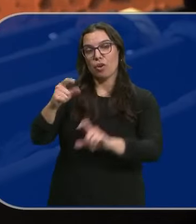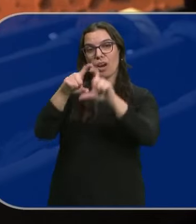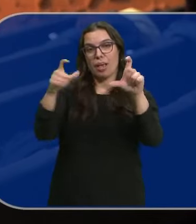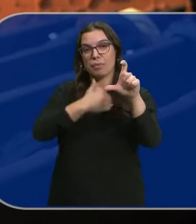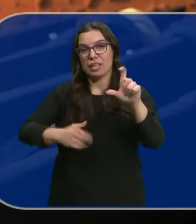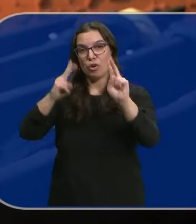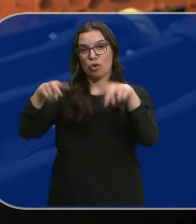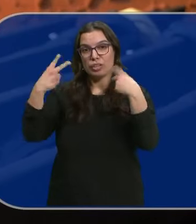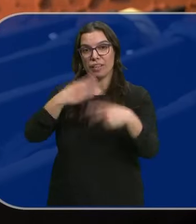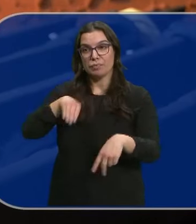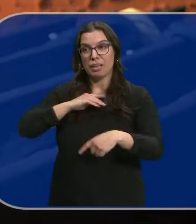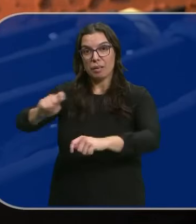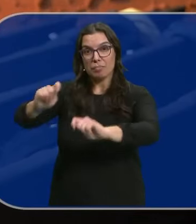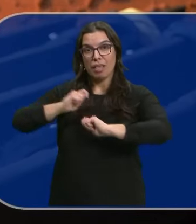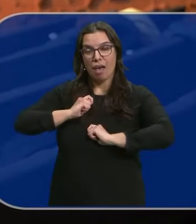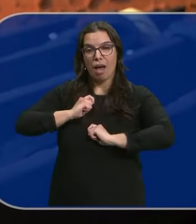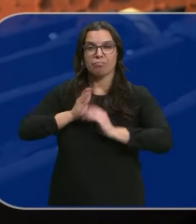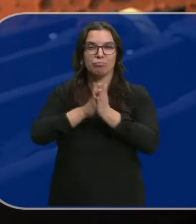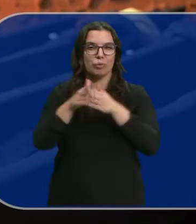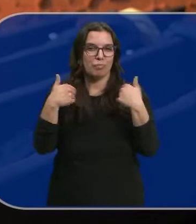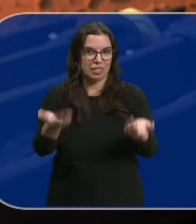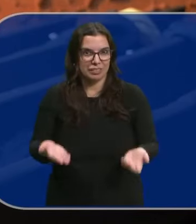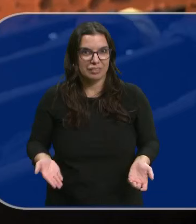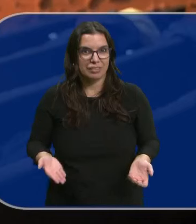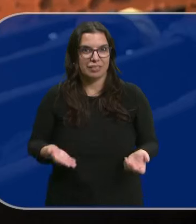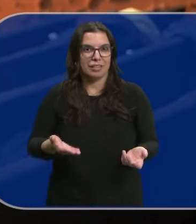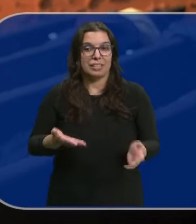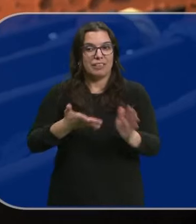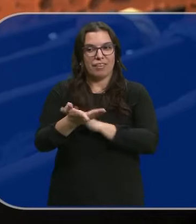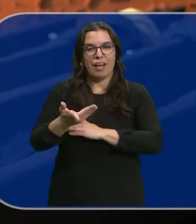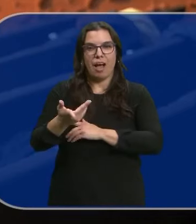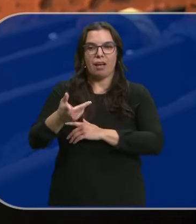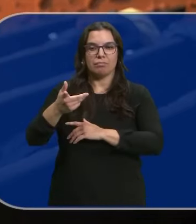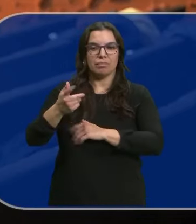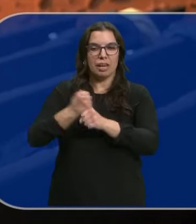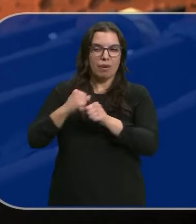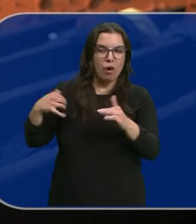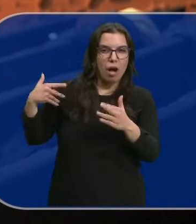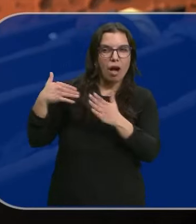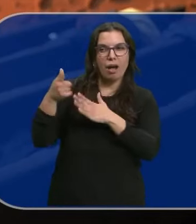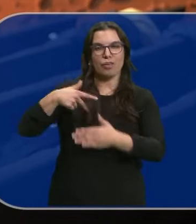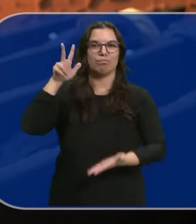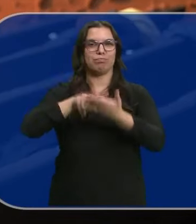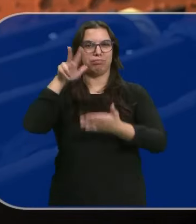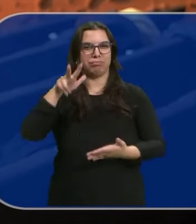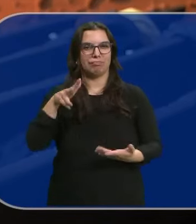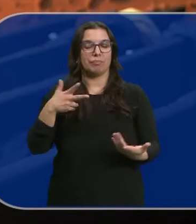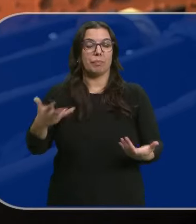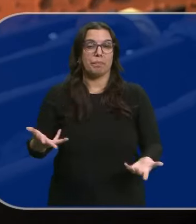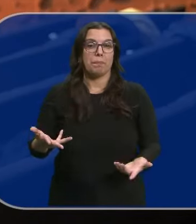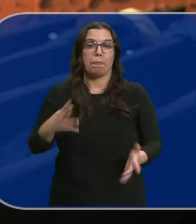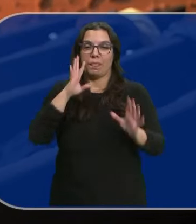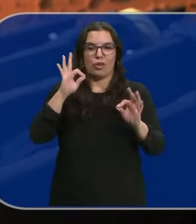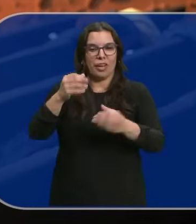Empresarios De Hostelería De España Con más motivo Es un refrendo Al trabajo Realizado durante tantos años Y desde luego